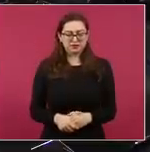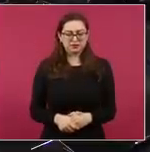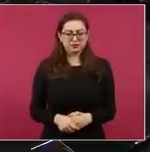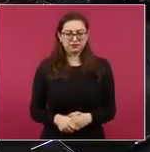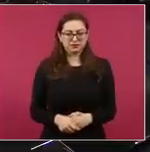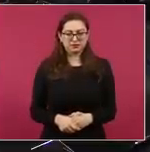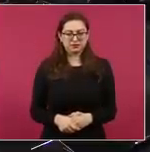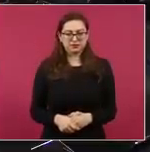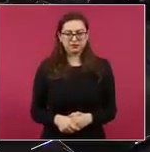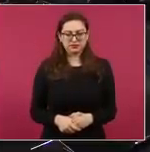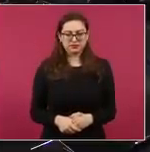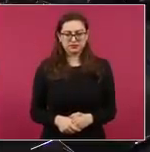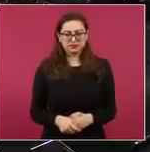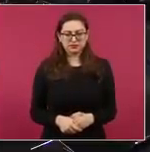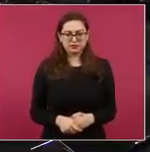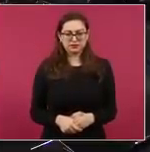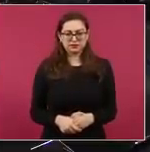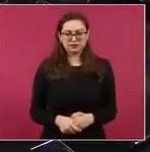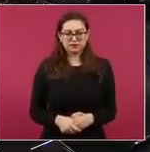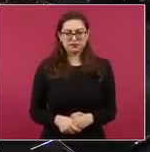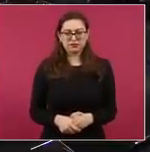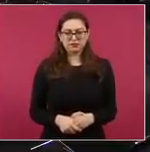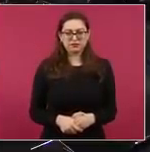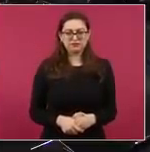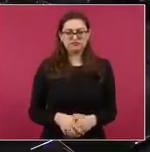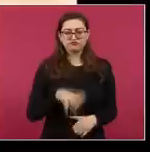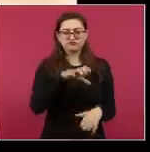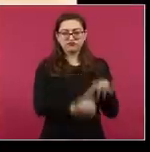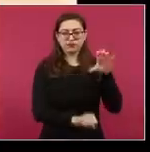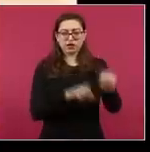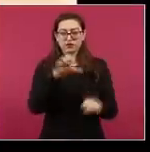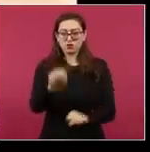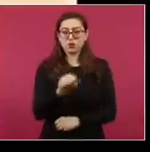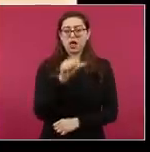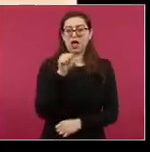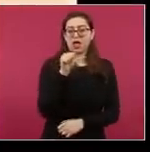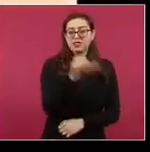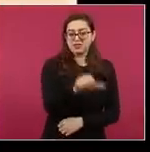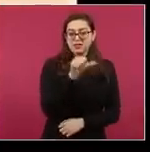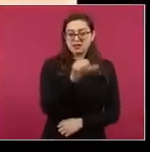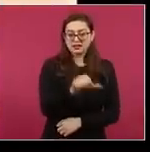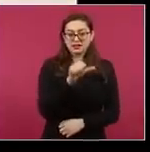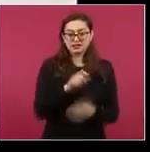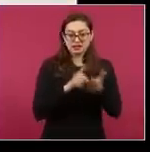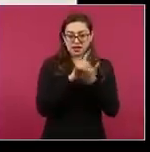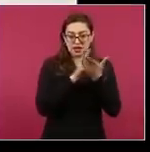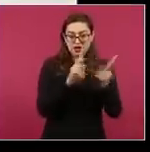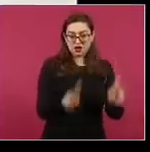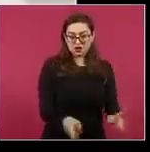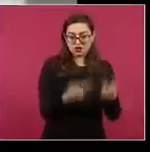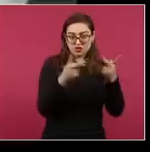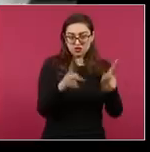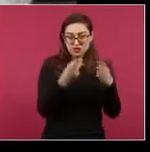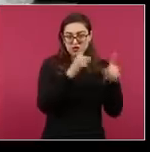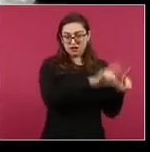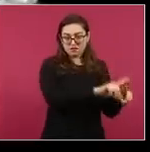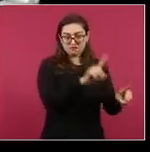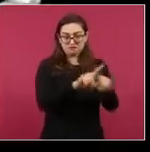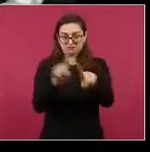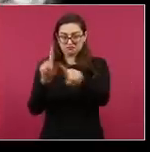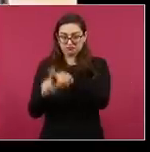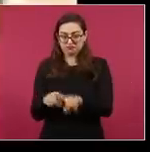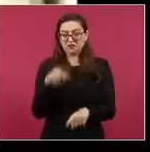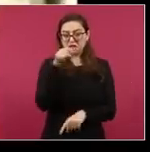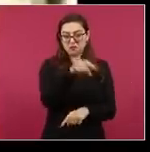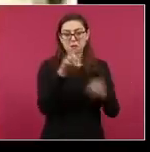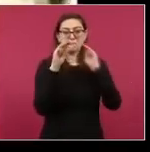Se captura a 16 presuntos narcotraficantes, entre ellos Jesús Zambada, alias el Rey, uno de los cuatro jefes del cártel del